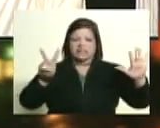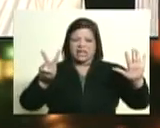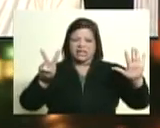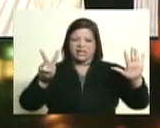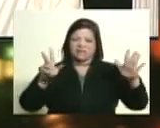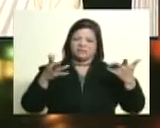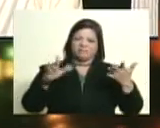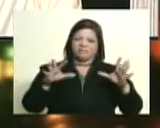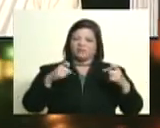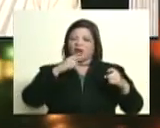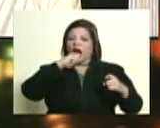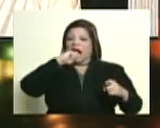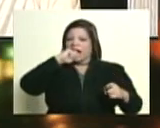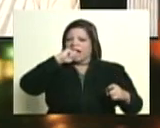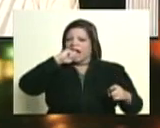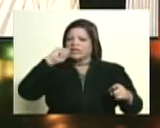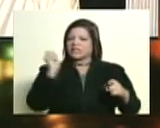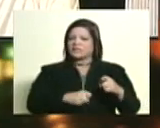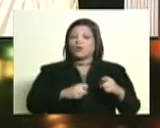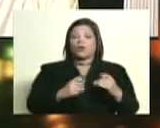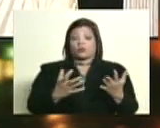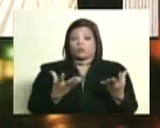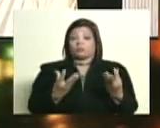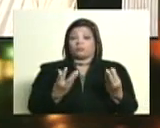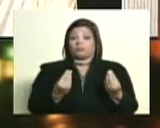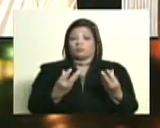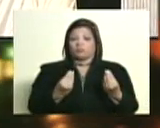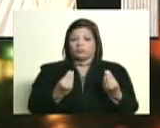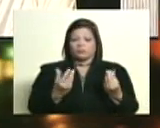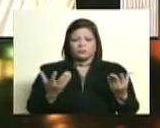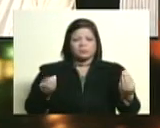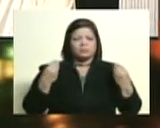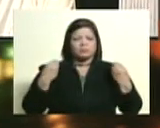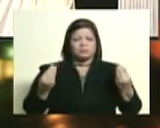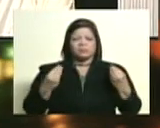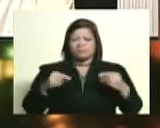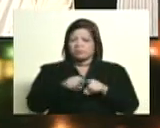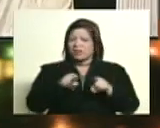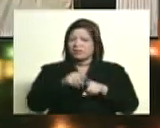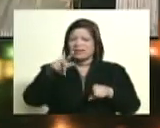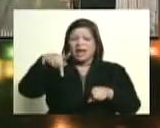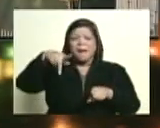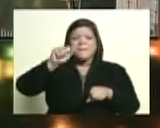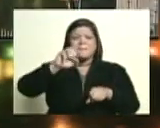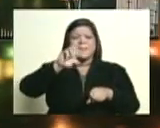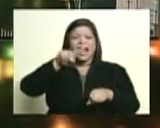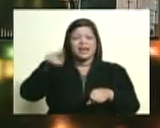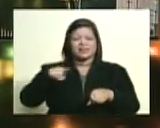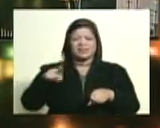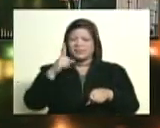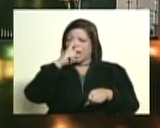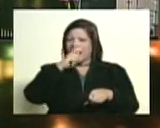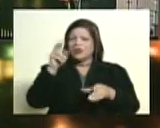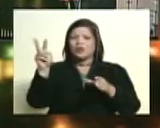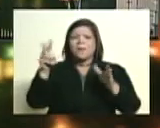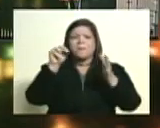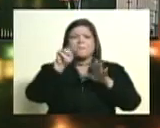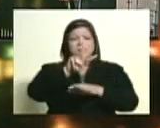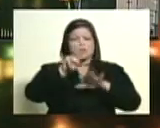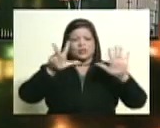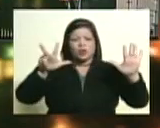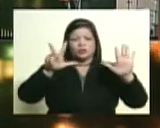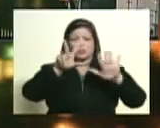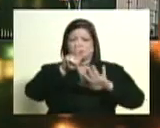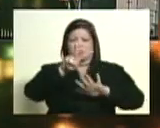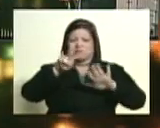con un odio como si fueran unos padecistas del año 28 29 aquí en